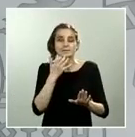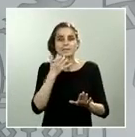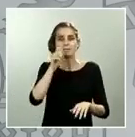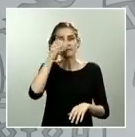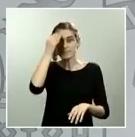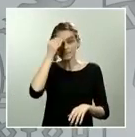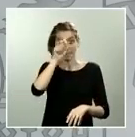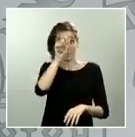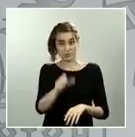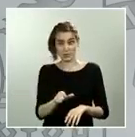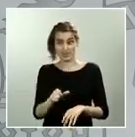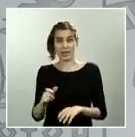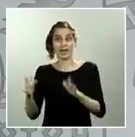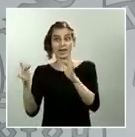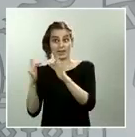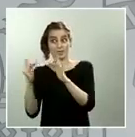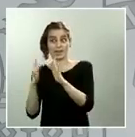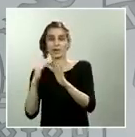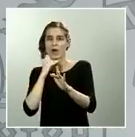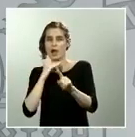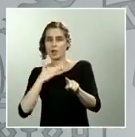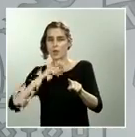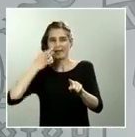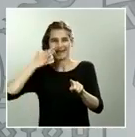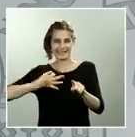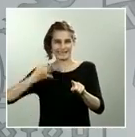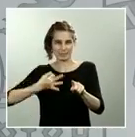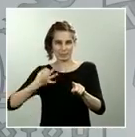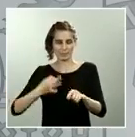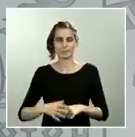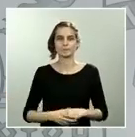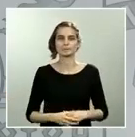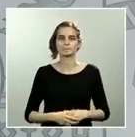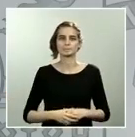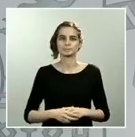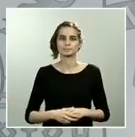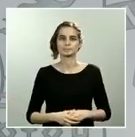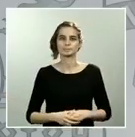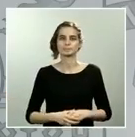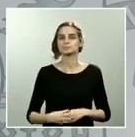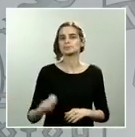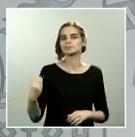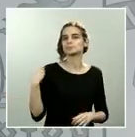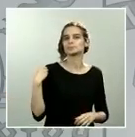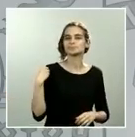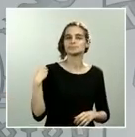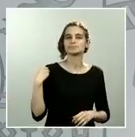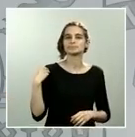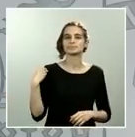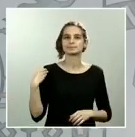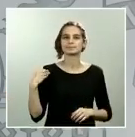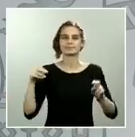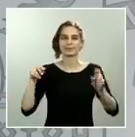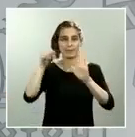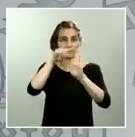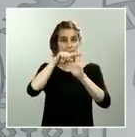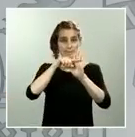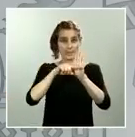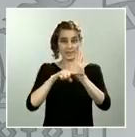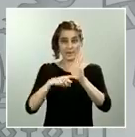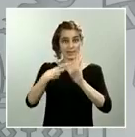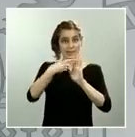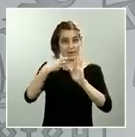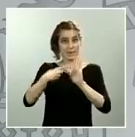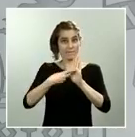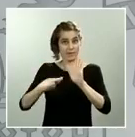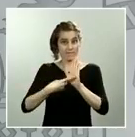añadido de riesgo. Y en relación con los elementos de desescalada, decirle que el presidente fue